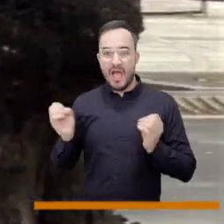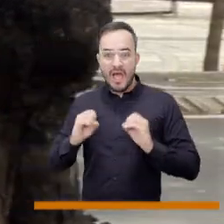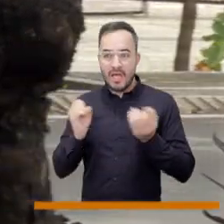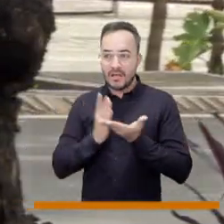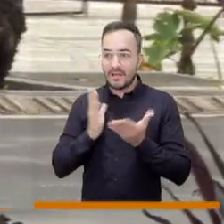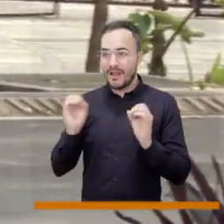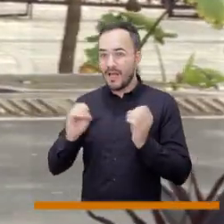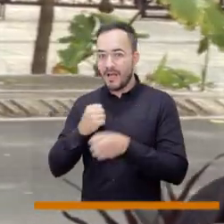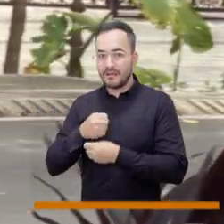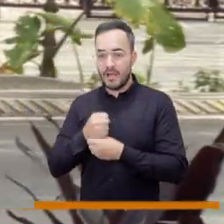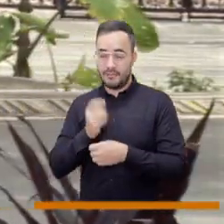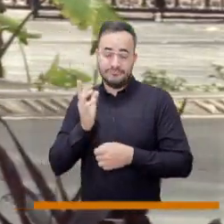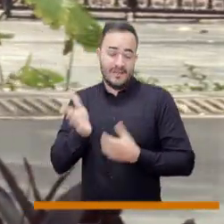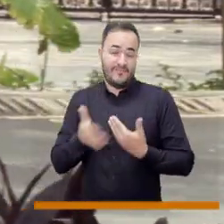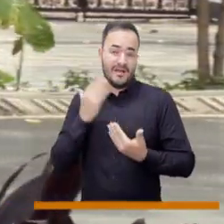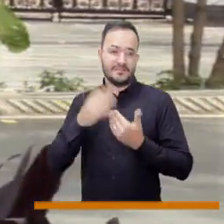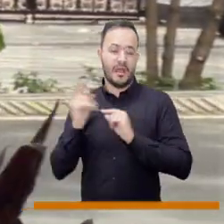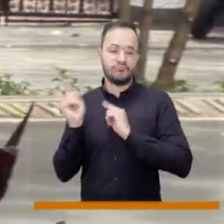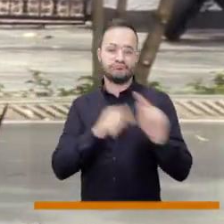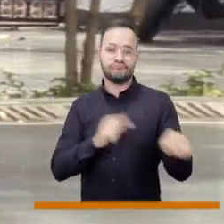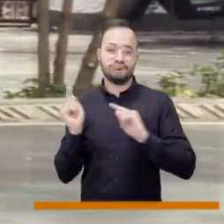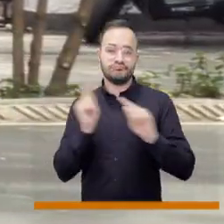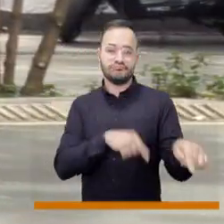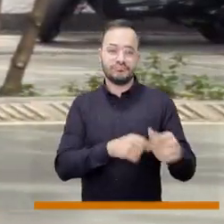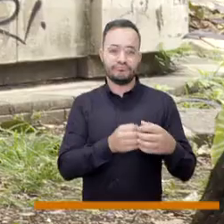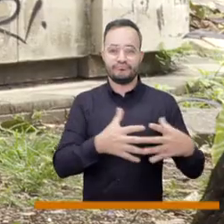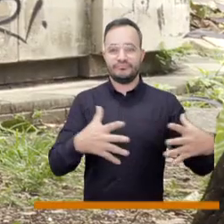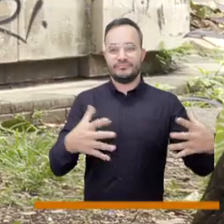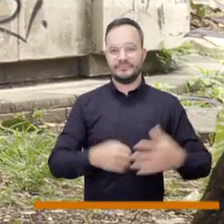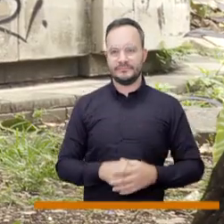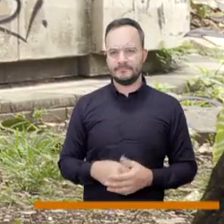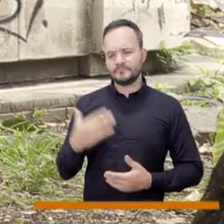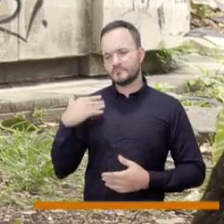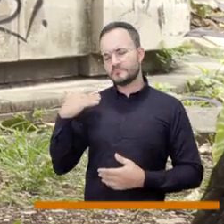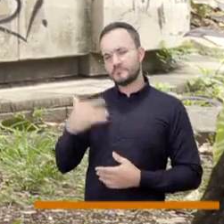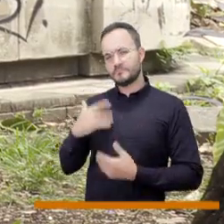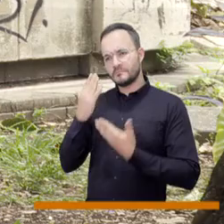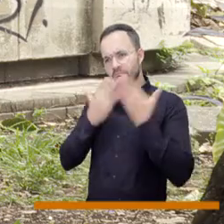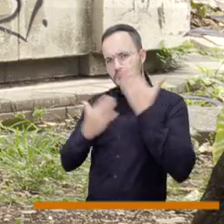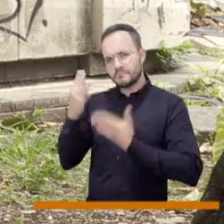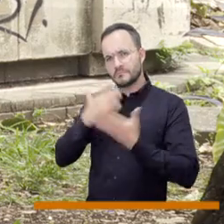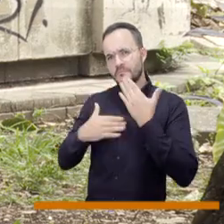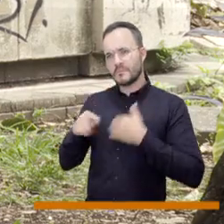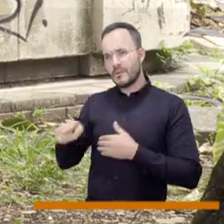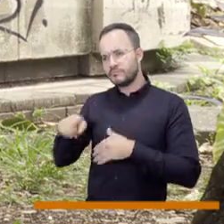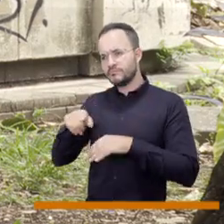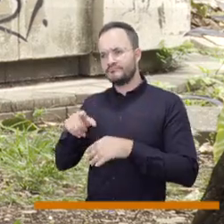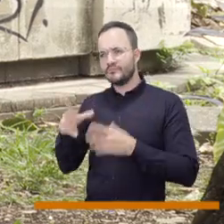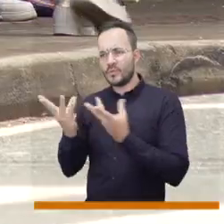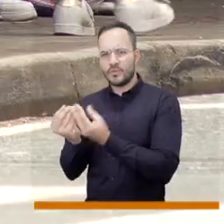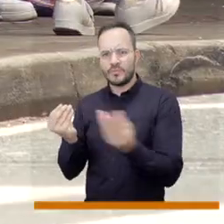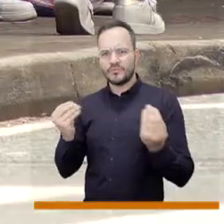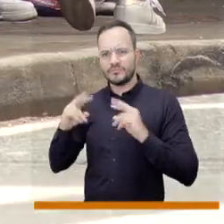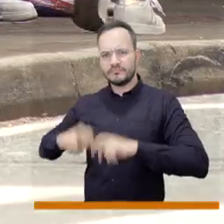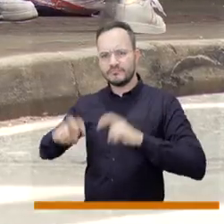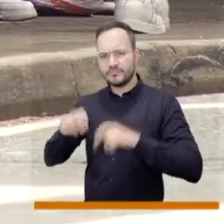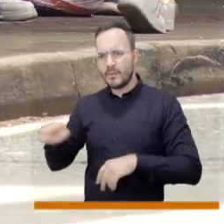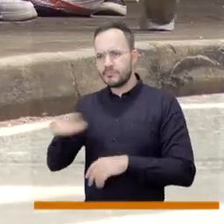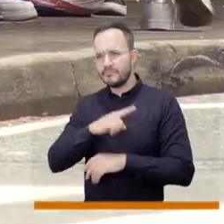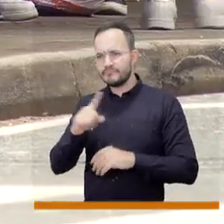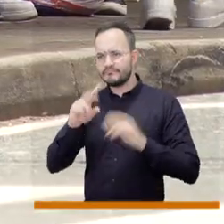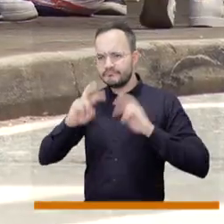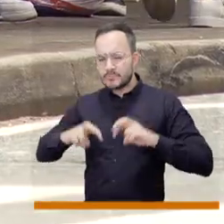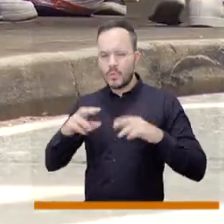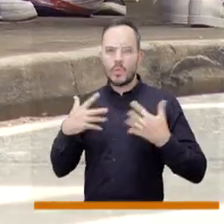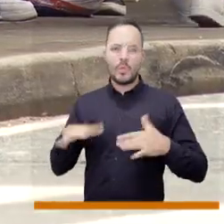dispuestas a engrosar estas filas. De hecho, en los recientes diálogos sociojurídicos con las oficinas del crimen organizado,